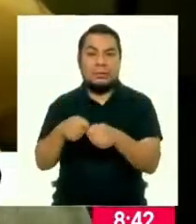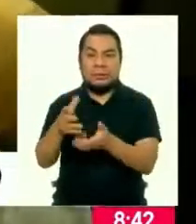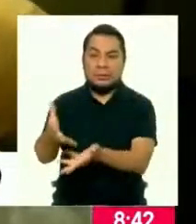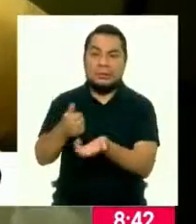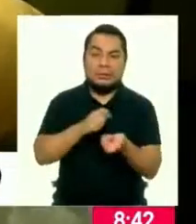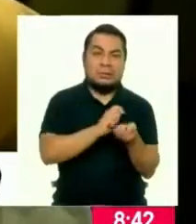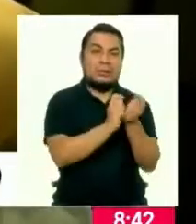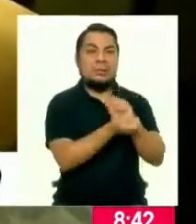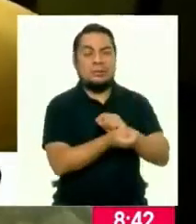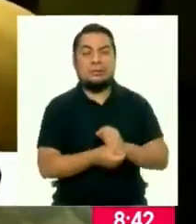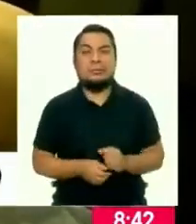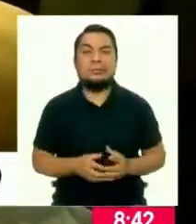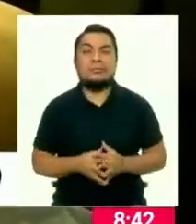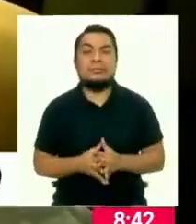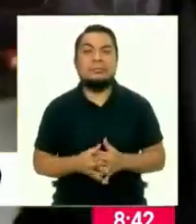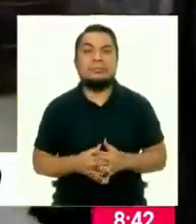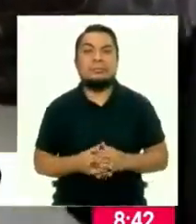recicla.